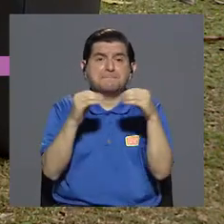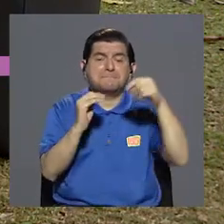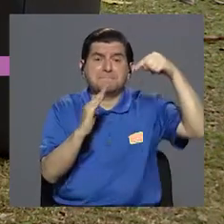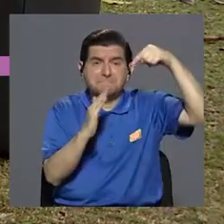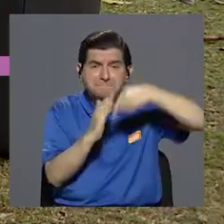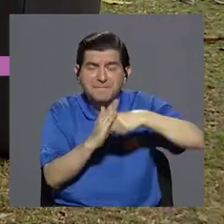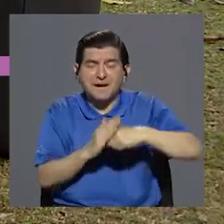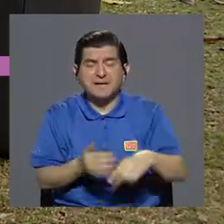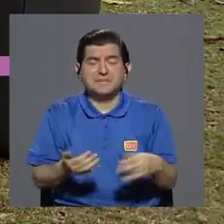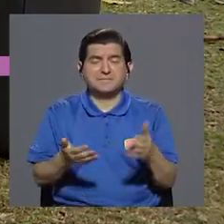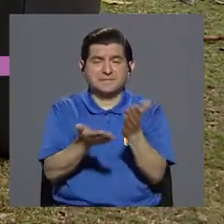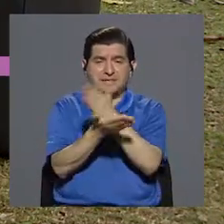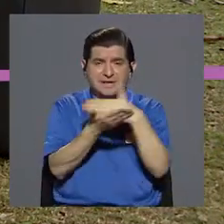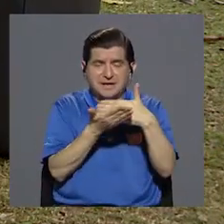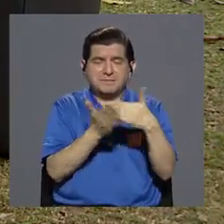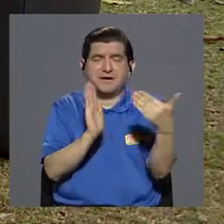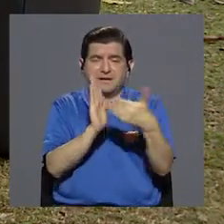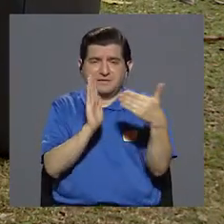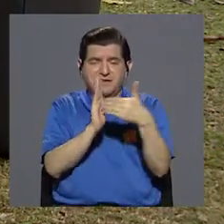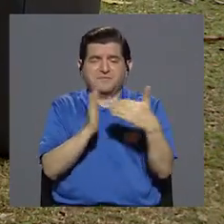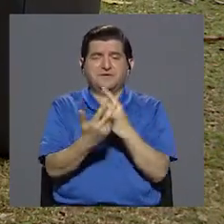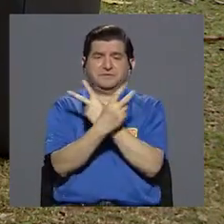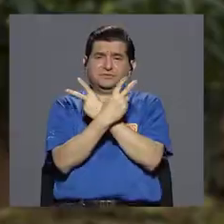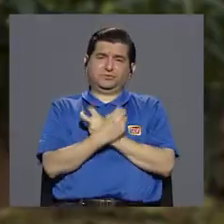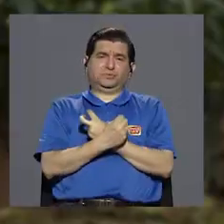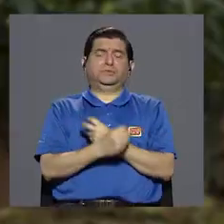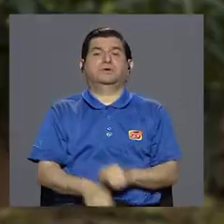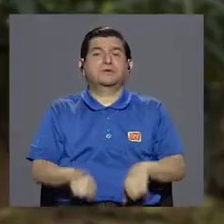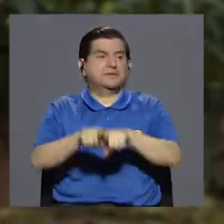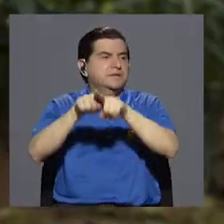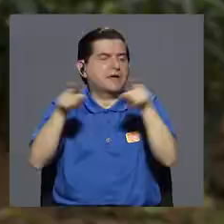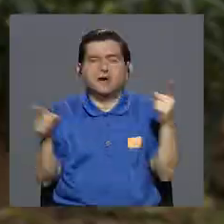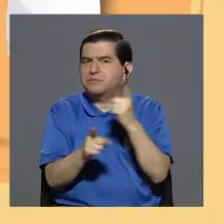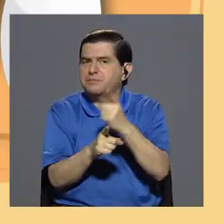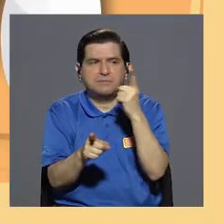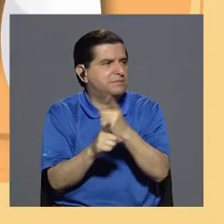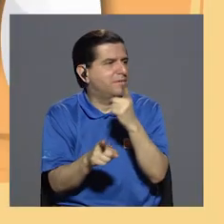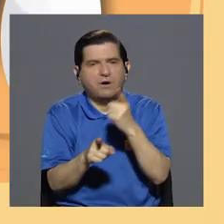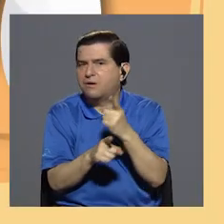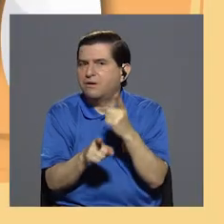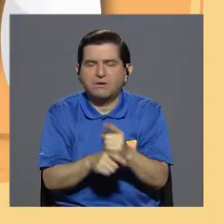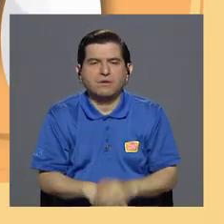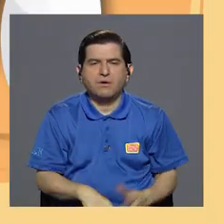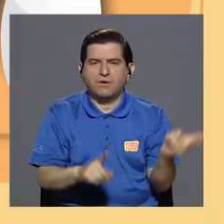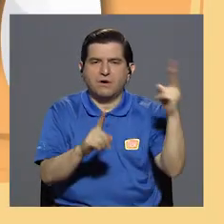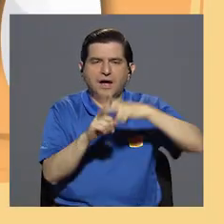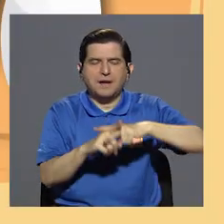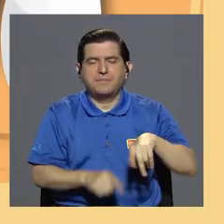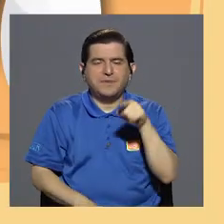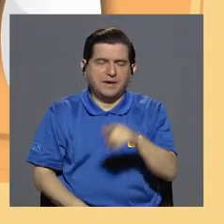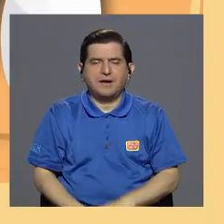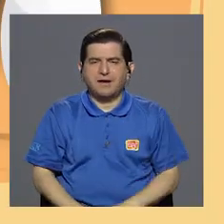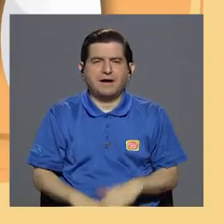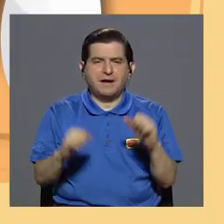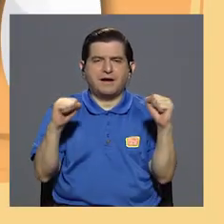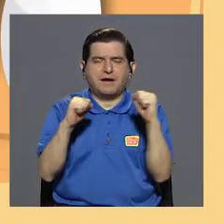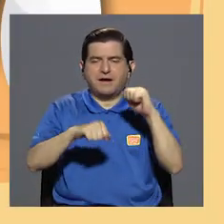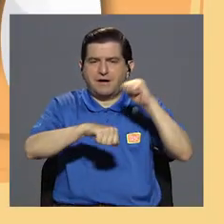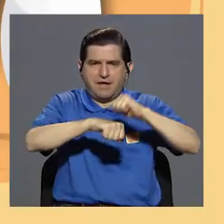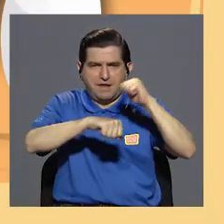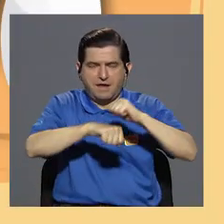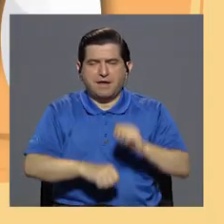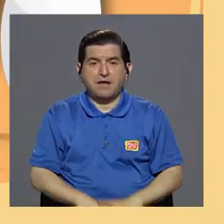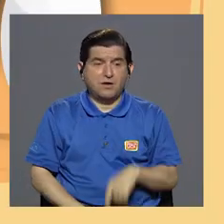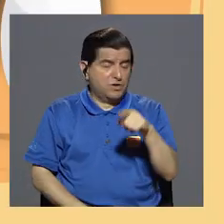más el tejido que ya de por sí está afectado por el veneno. Tampoco es recomendable aplicarse hielo, por ejemplo, porque eso